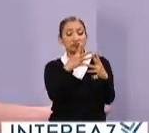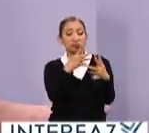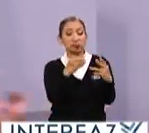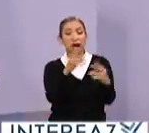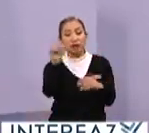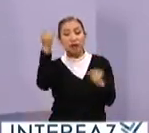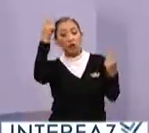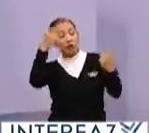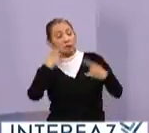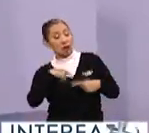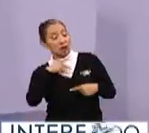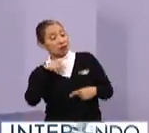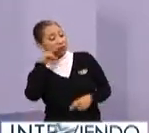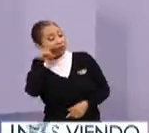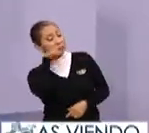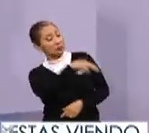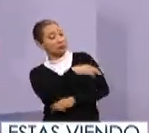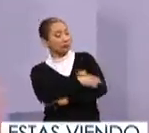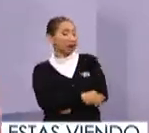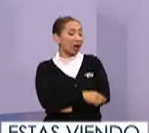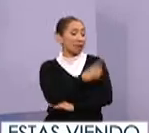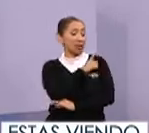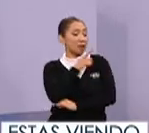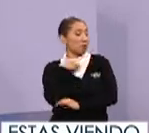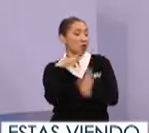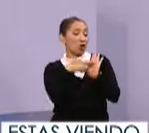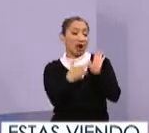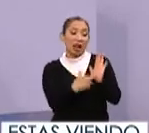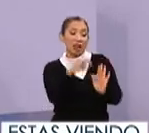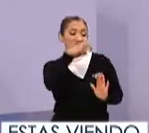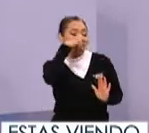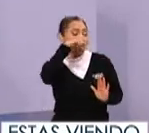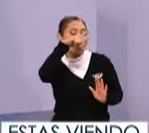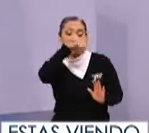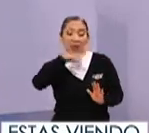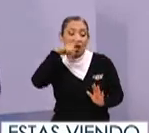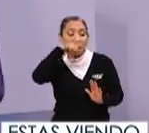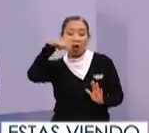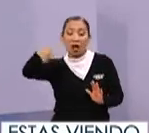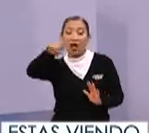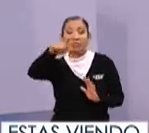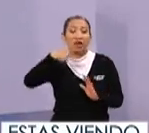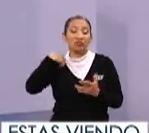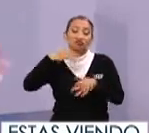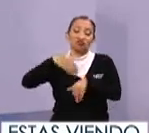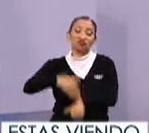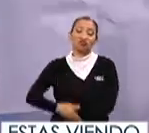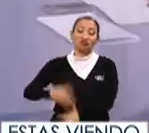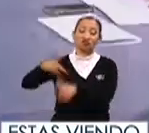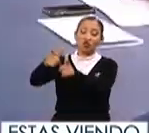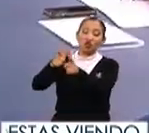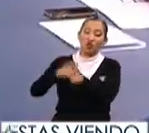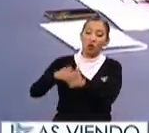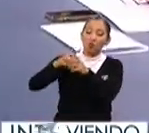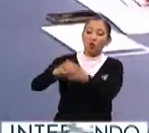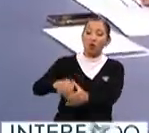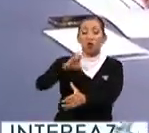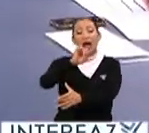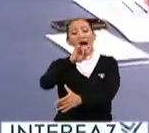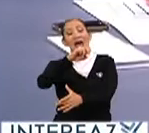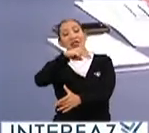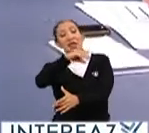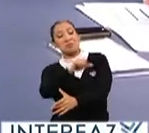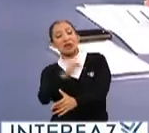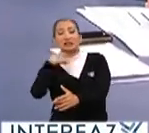puristas que dicen que hay que seguir las reglas estrictas de la Real Academia de la Lengua o de las academias de la lengua del